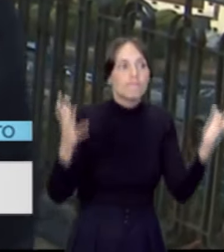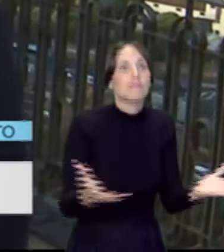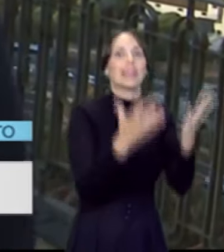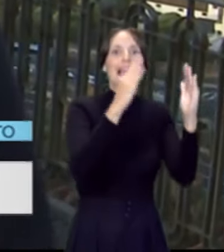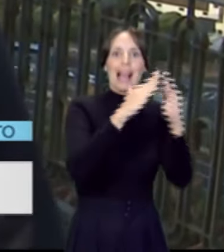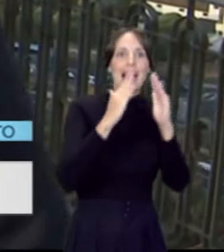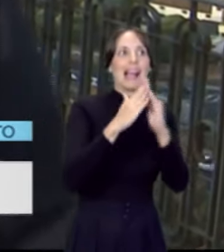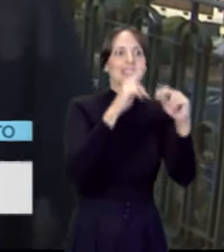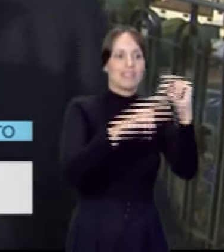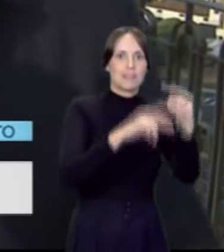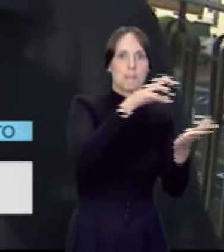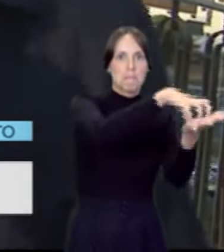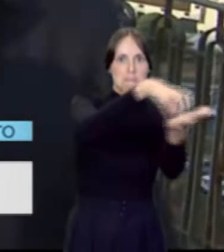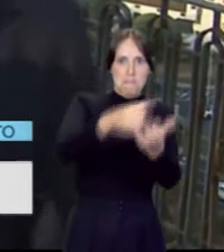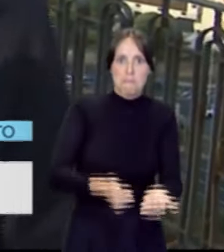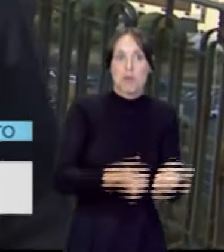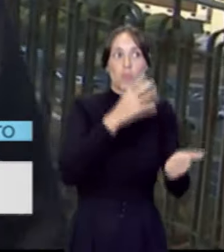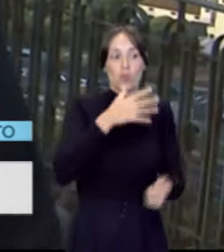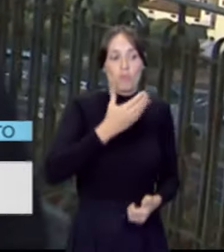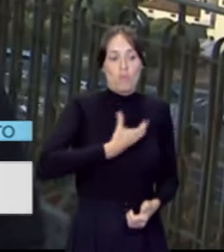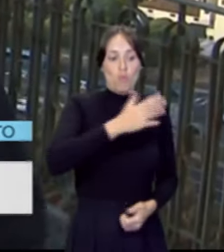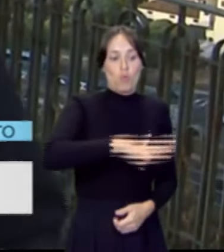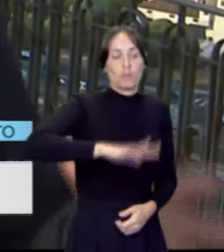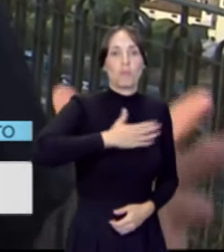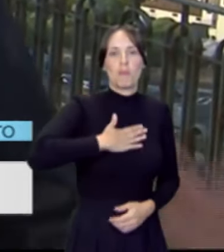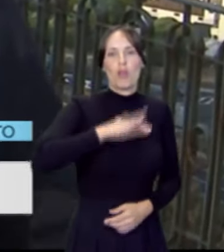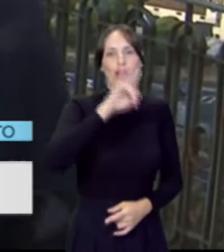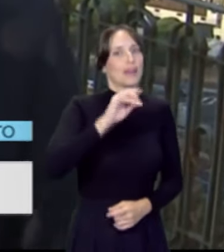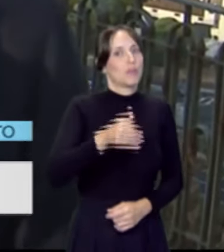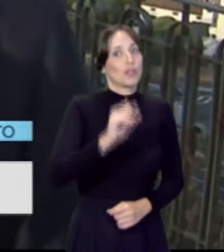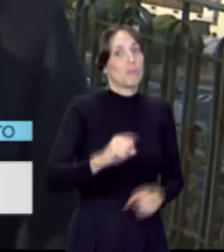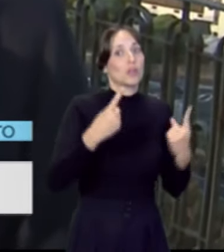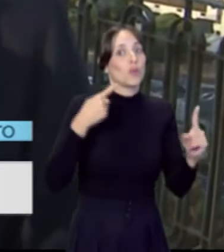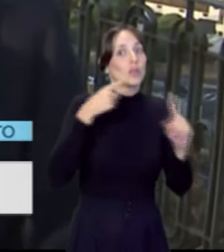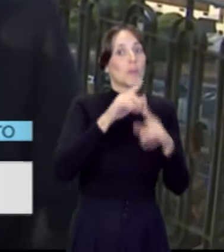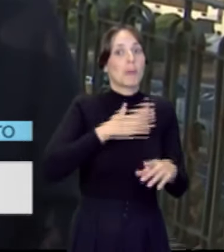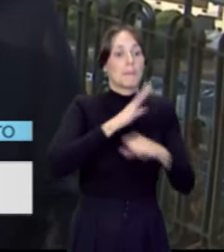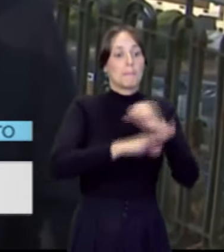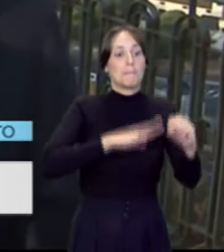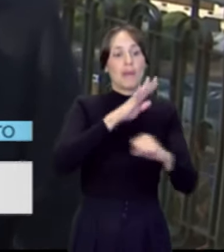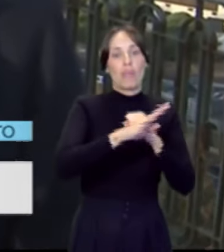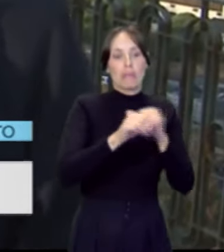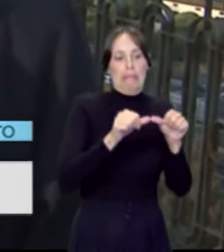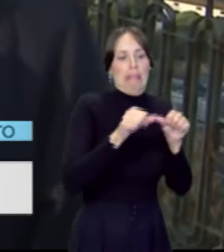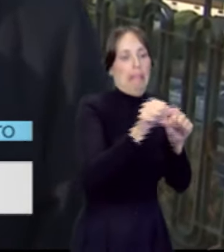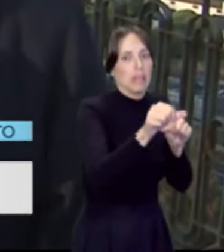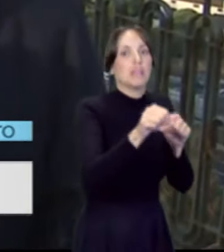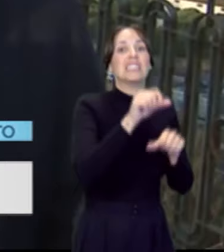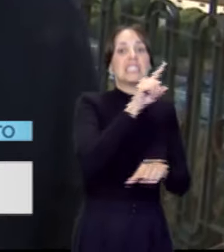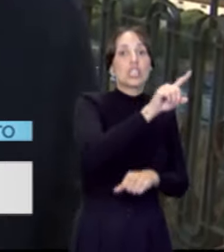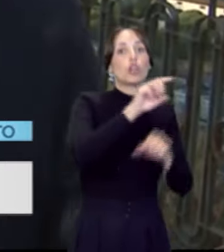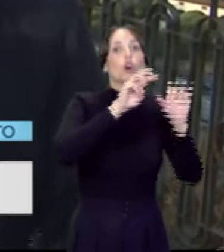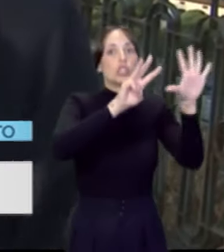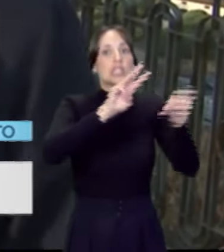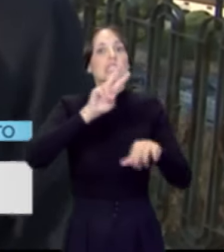municipal de viviendas que tiene este municipio, que es uno de los más importantes de Canarias, para construir de aquí al final del mandato 187 nuevas viviendas entre